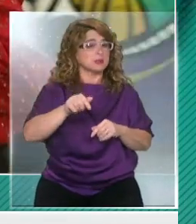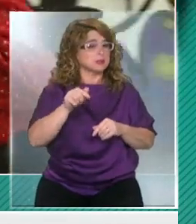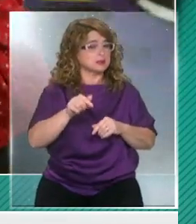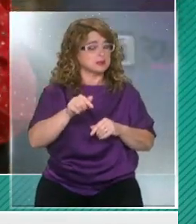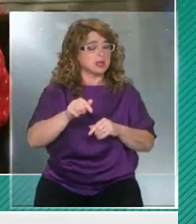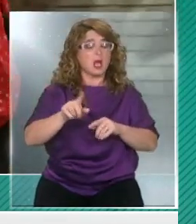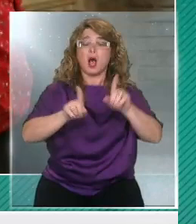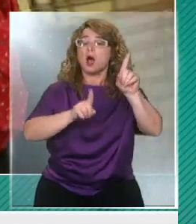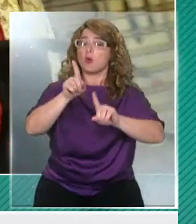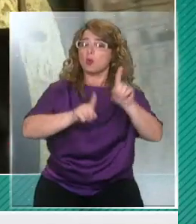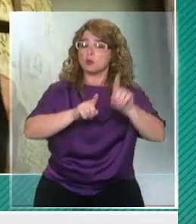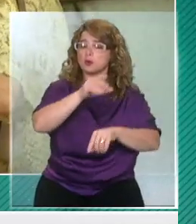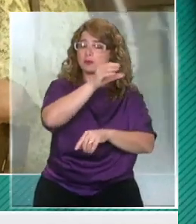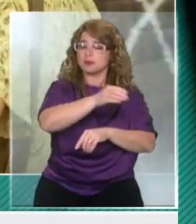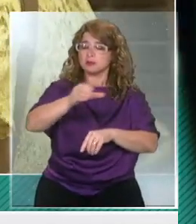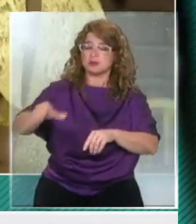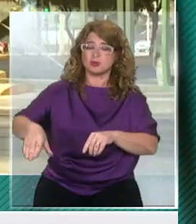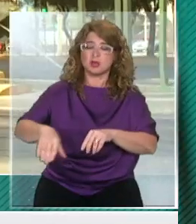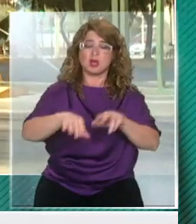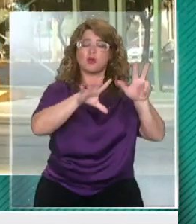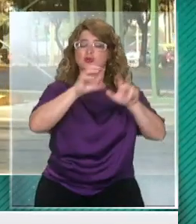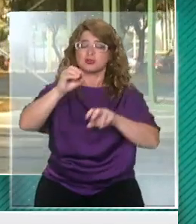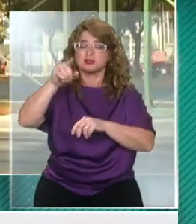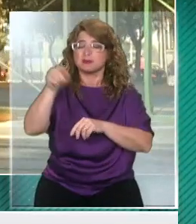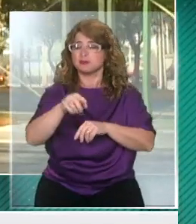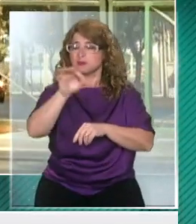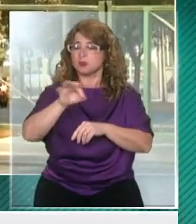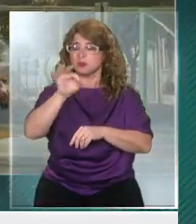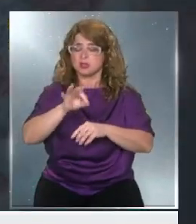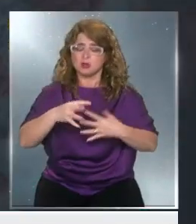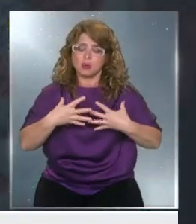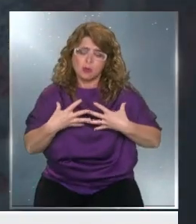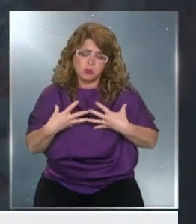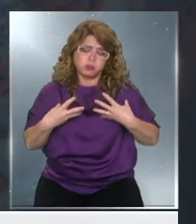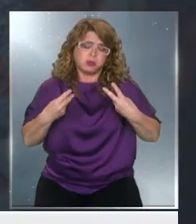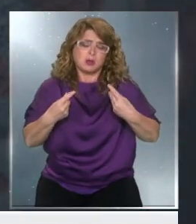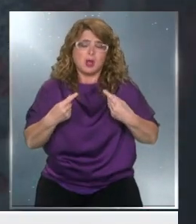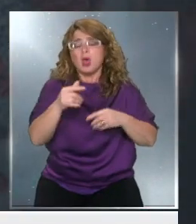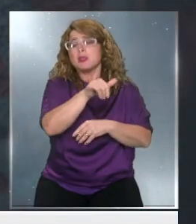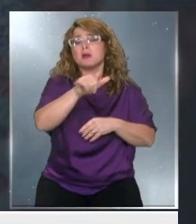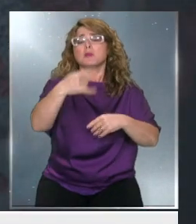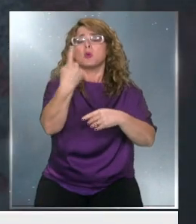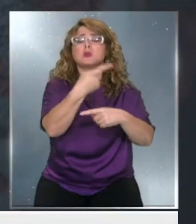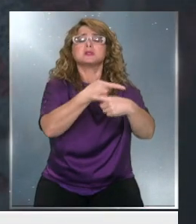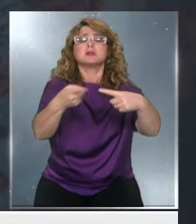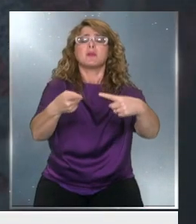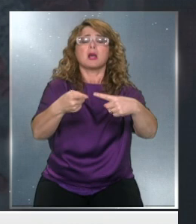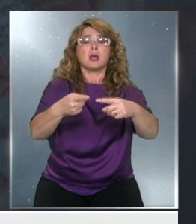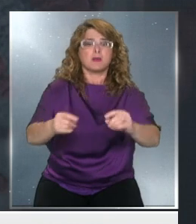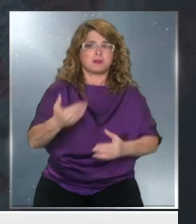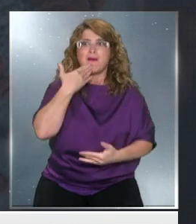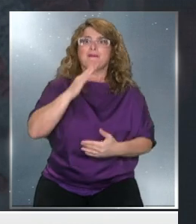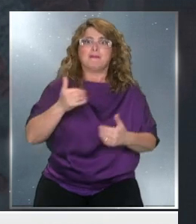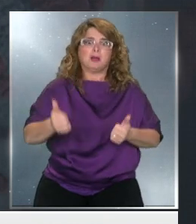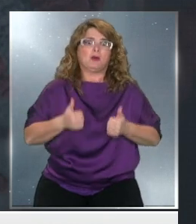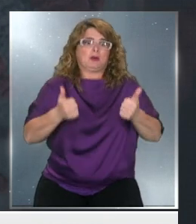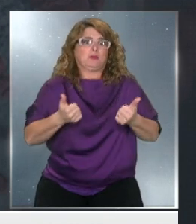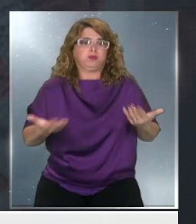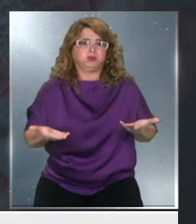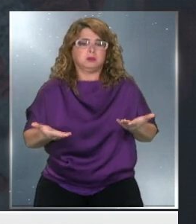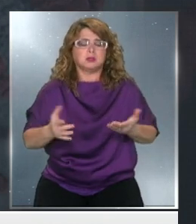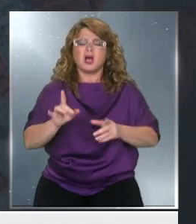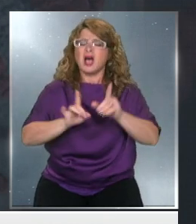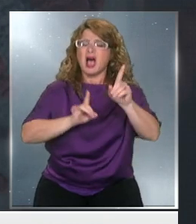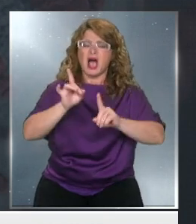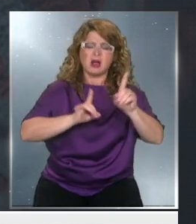parte de los pacientes, el 80% tienen una evolución más bien leve y se mejoran al cabo de una semana. Aquellos que tienen una evolución más complicada suelen